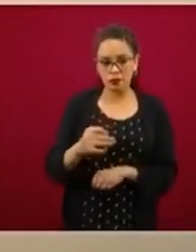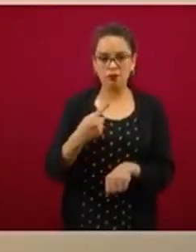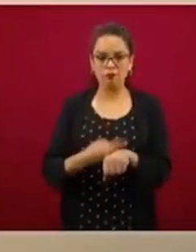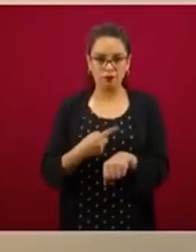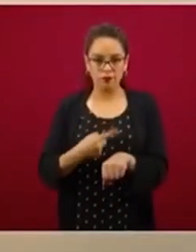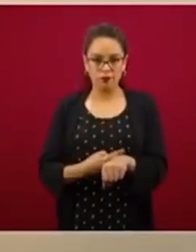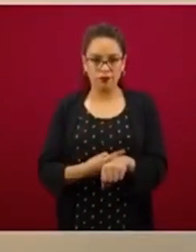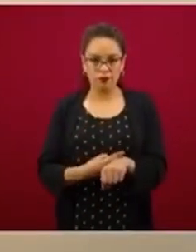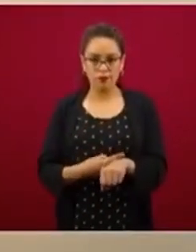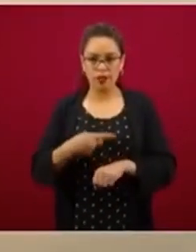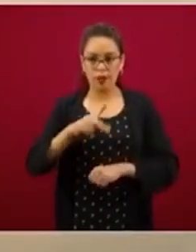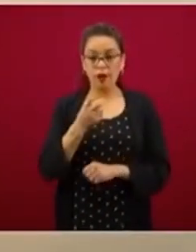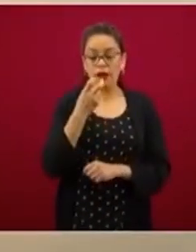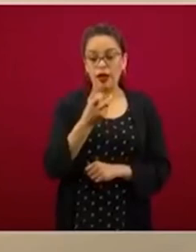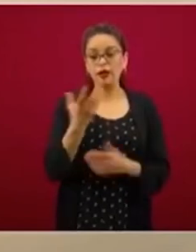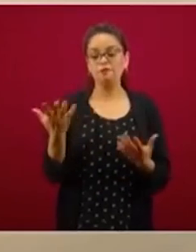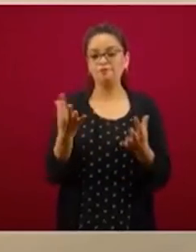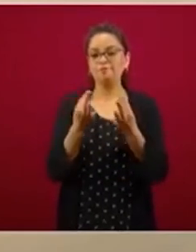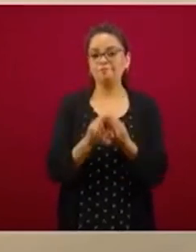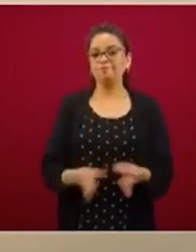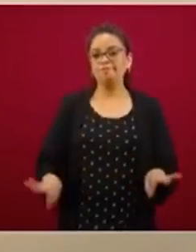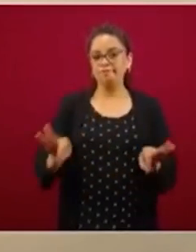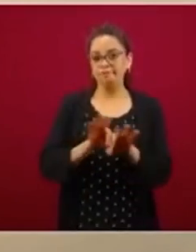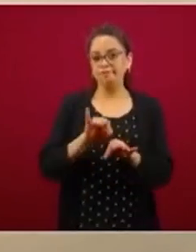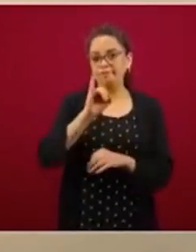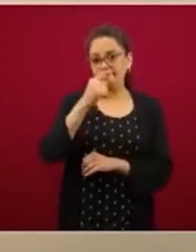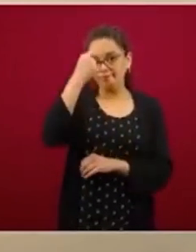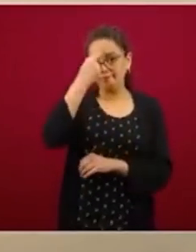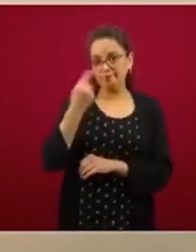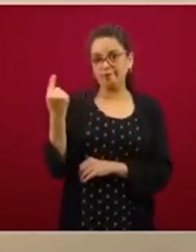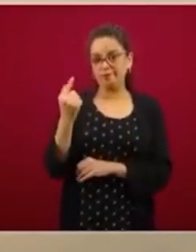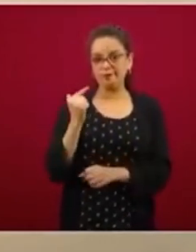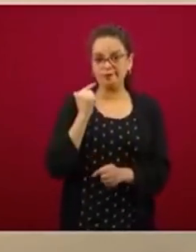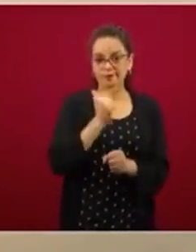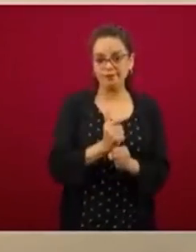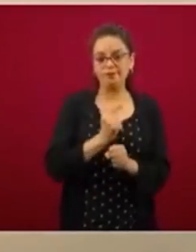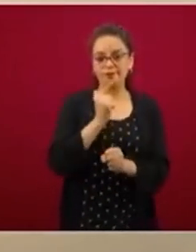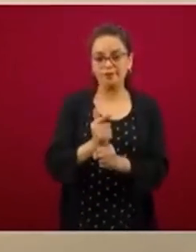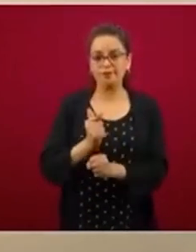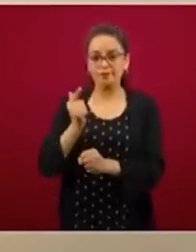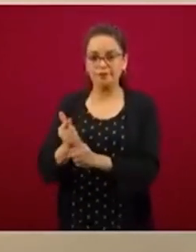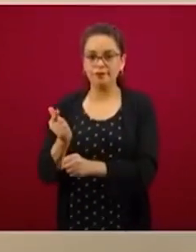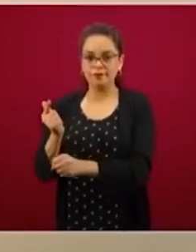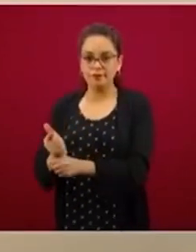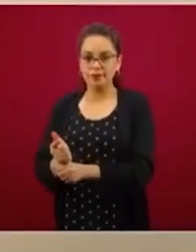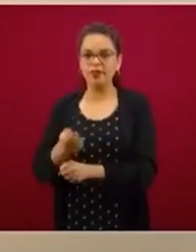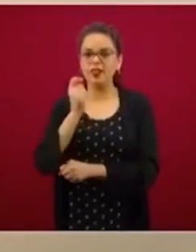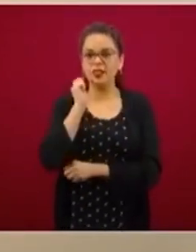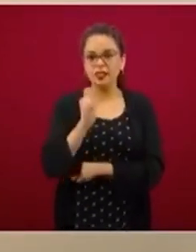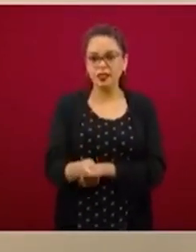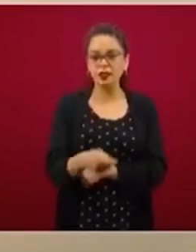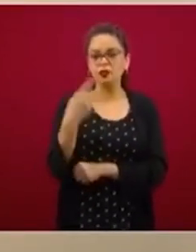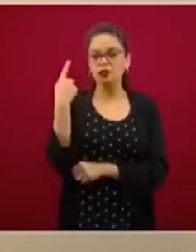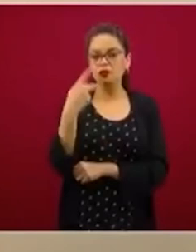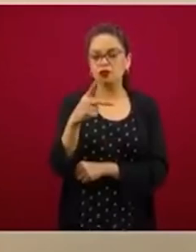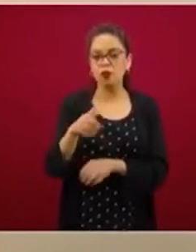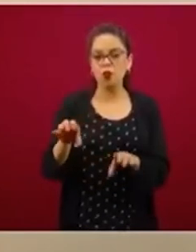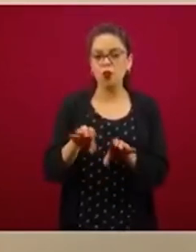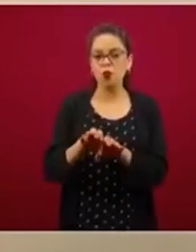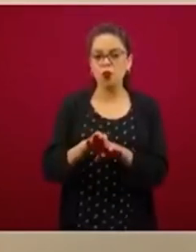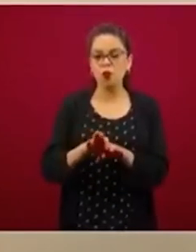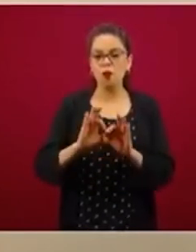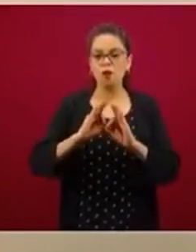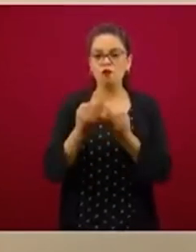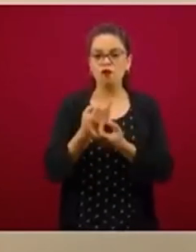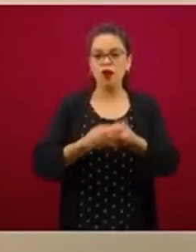contribuyeron muy importantemente a identificar los patrones de ocurrencia de la